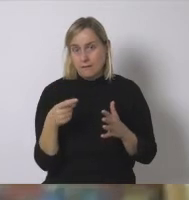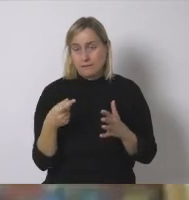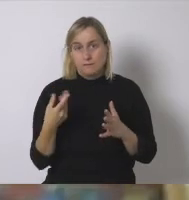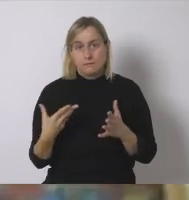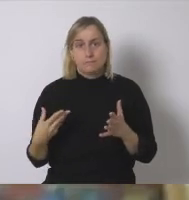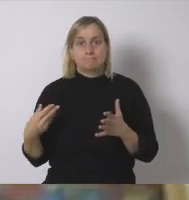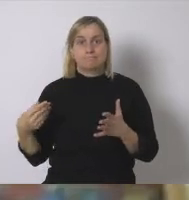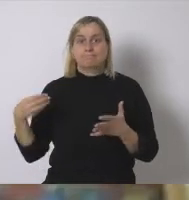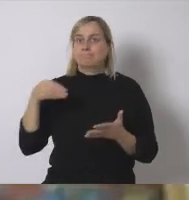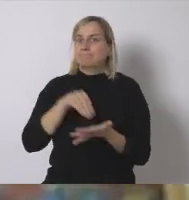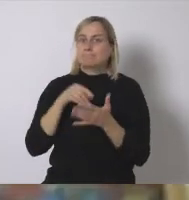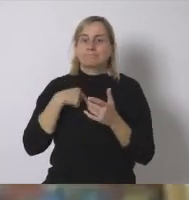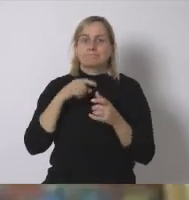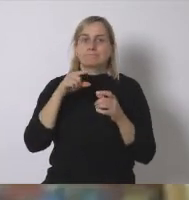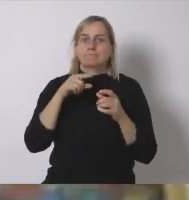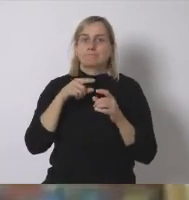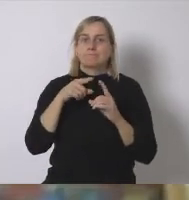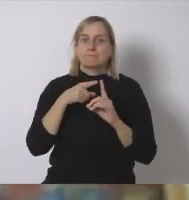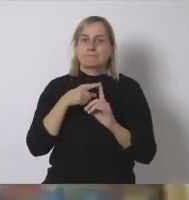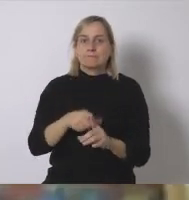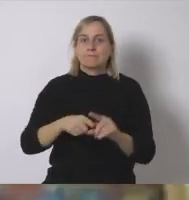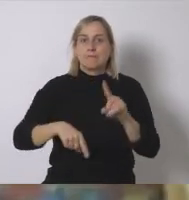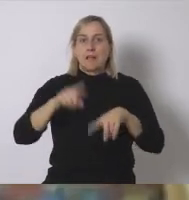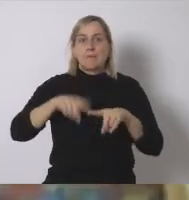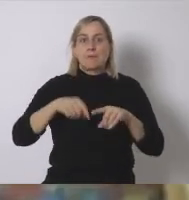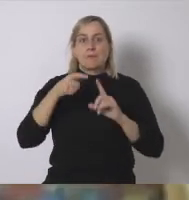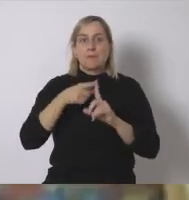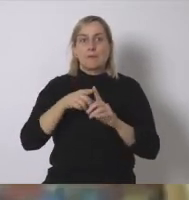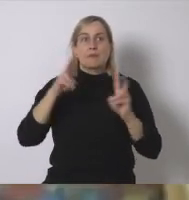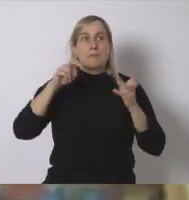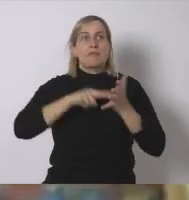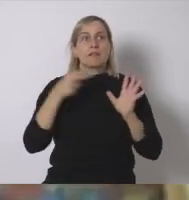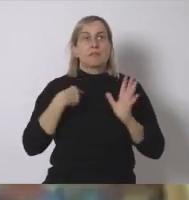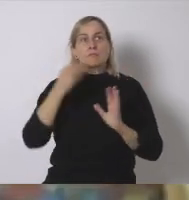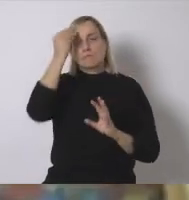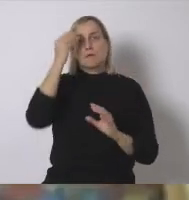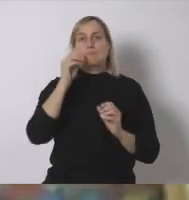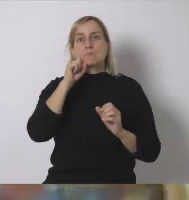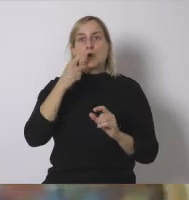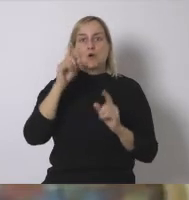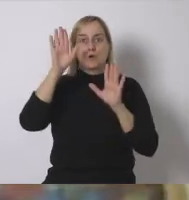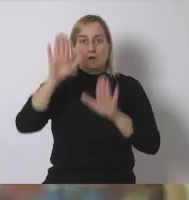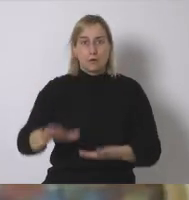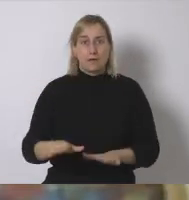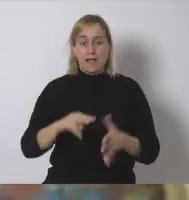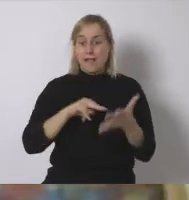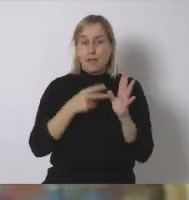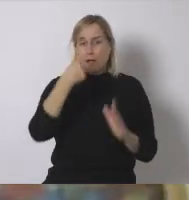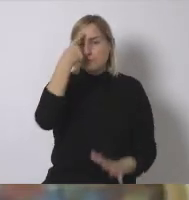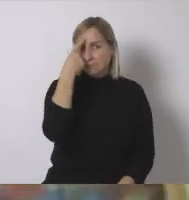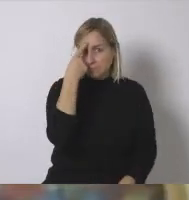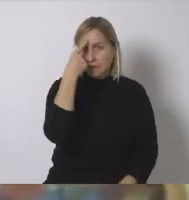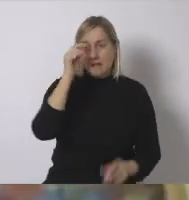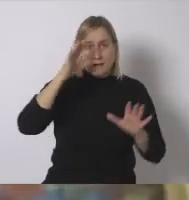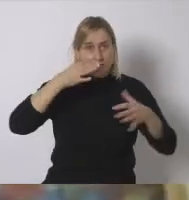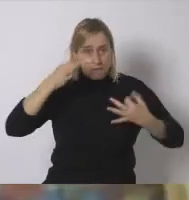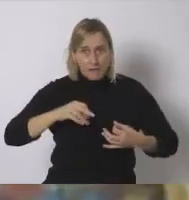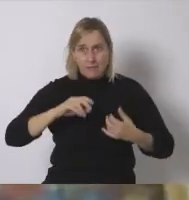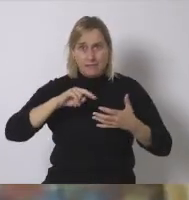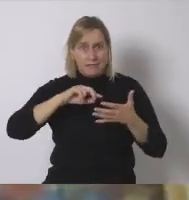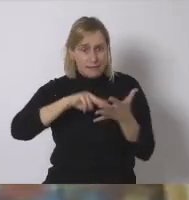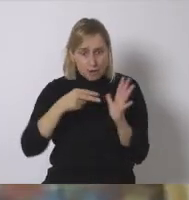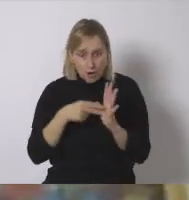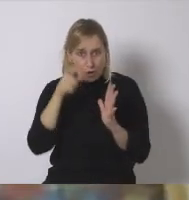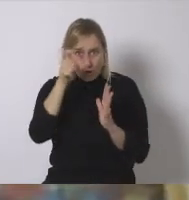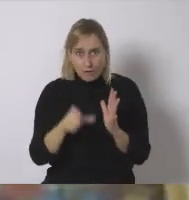a una suerte de fetichismo tecnológico creer en la tecnología cuando incluso la tecnología